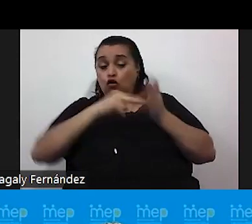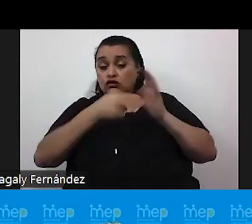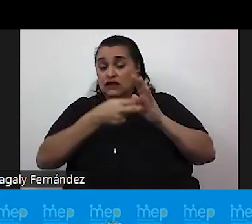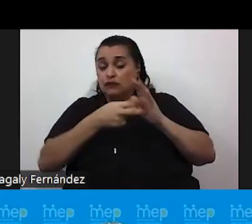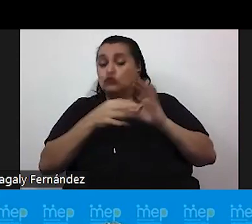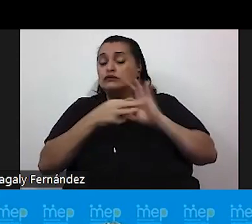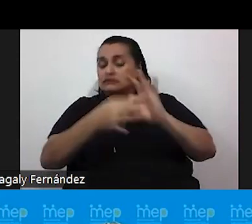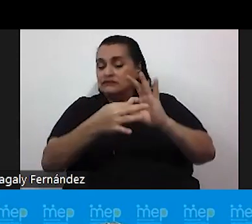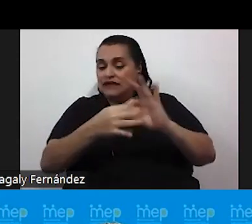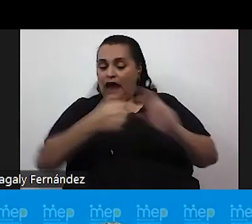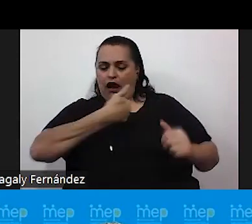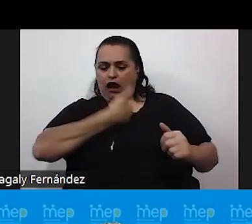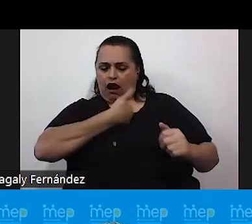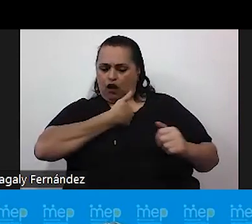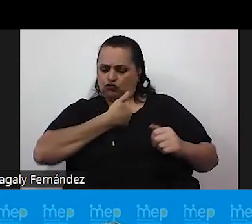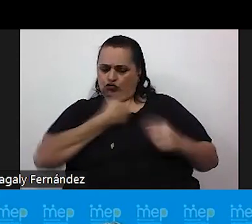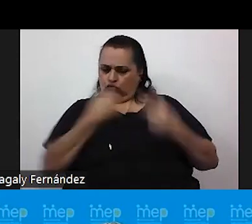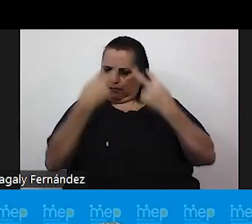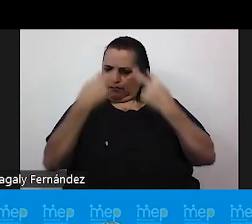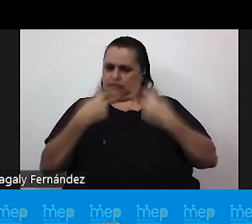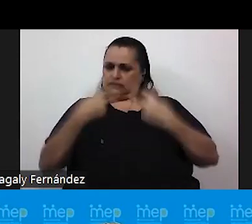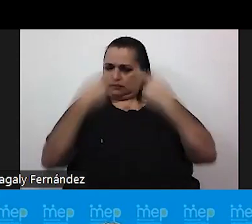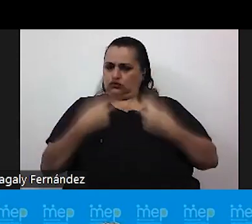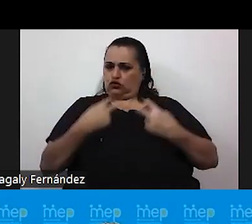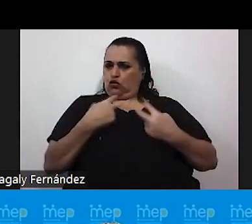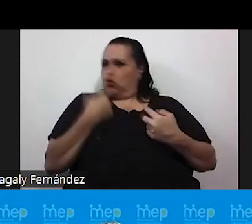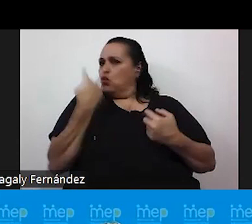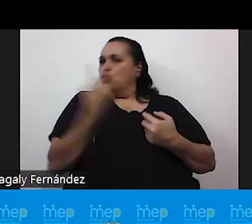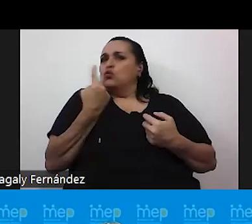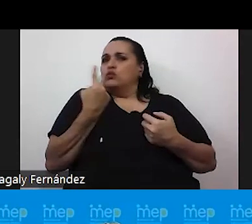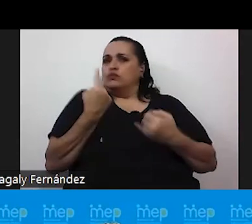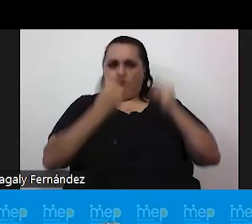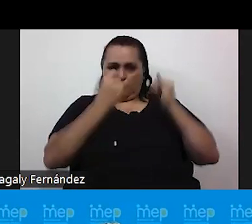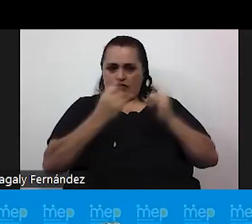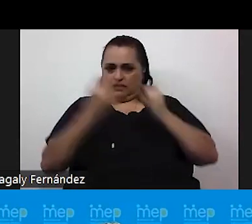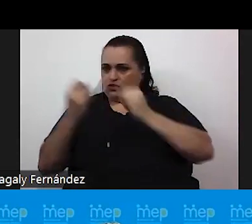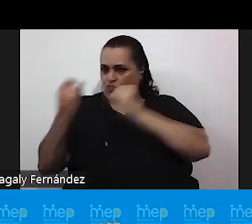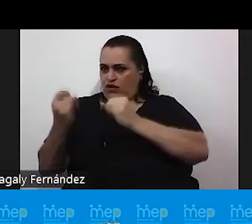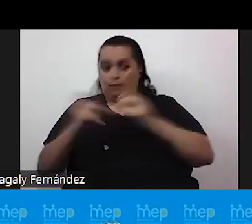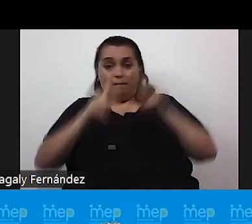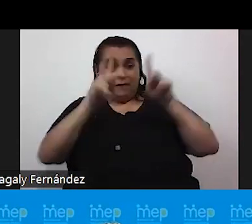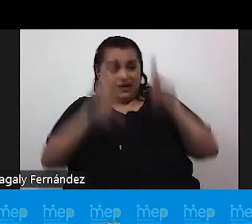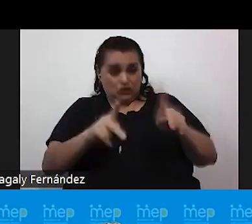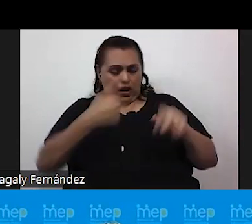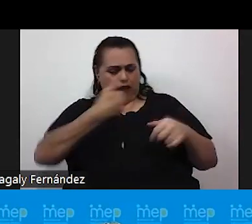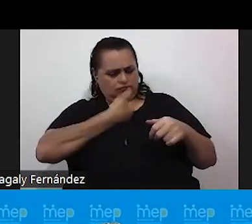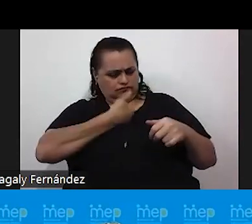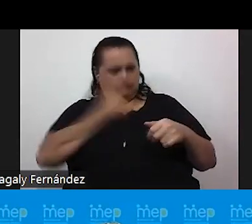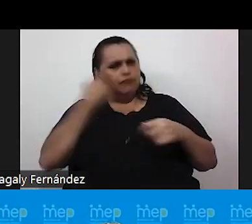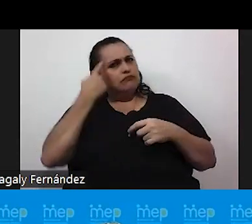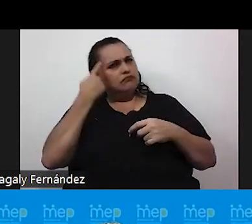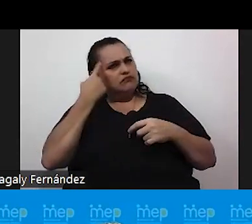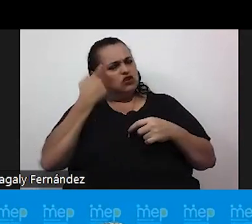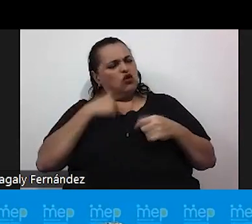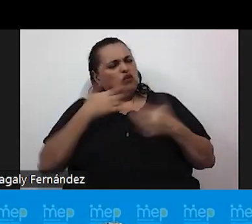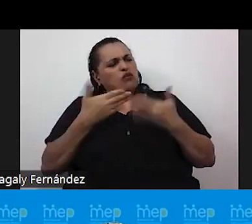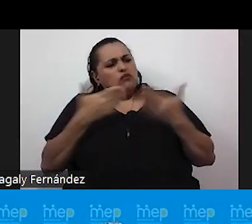autopercepción que es única individual en el cual la persona se autopiensa y cómo se